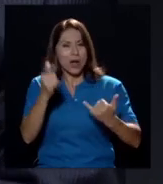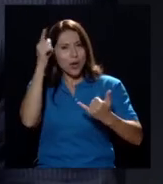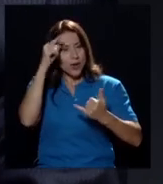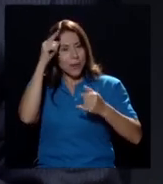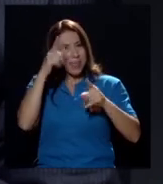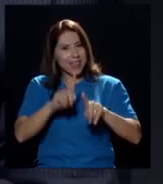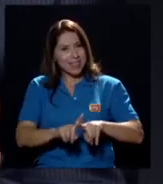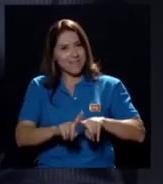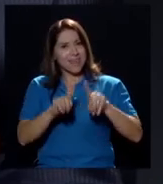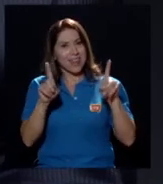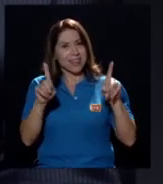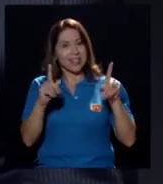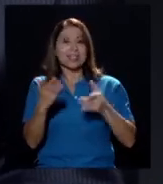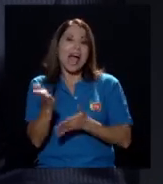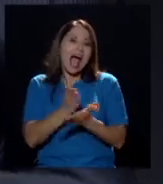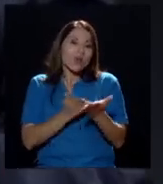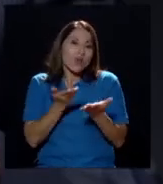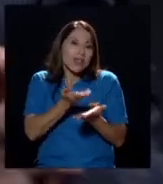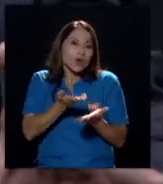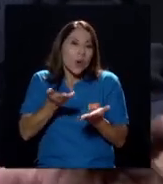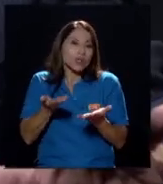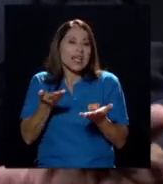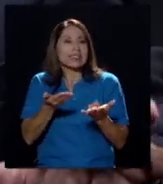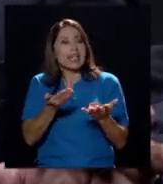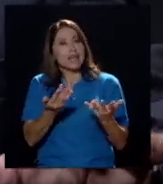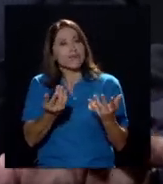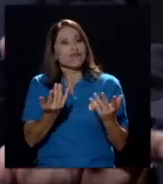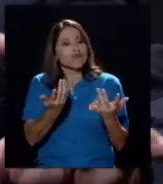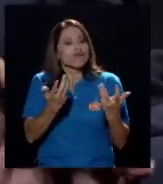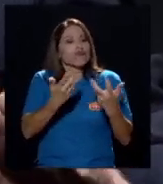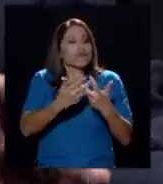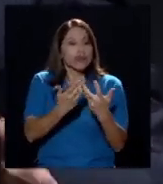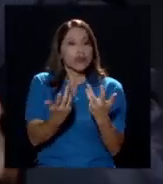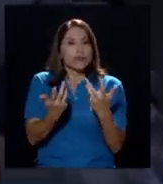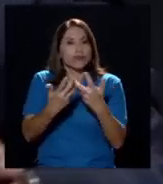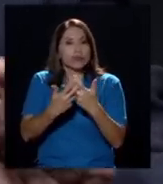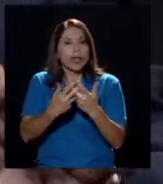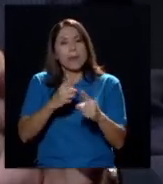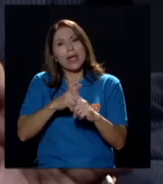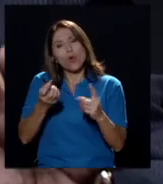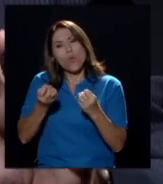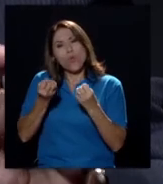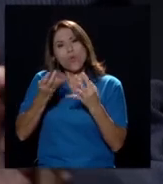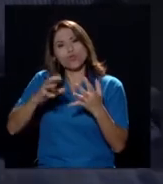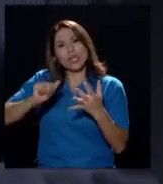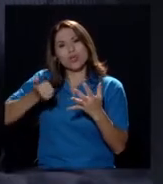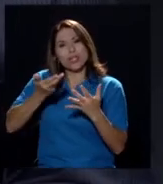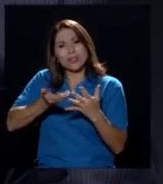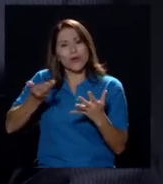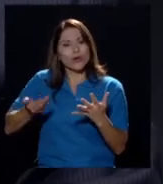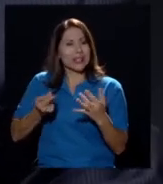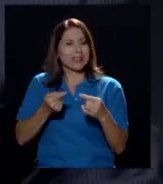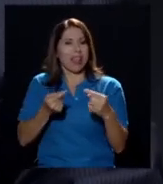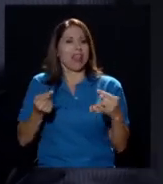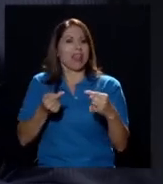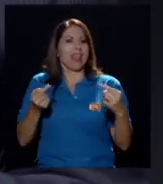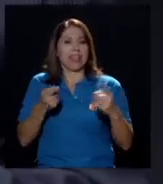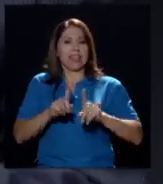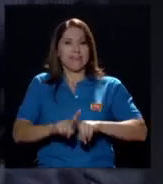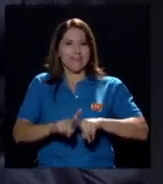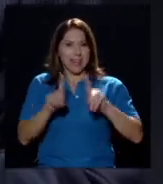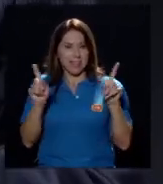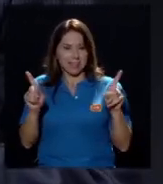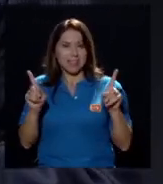puntos en los cuales coinciden, pero en muchos demás puntos hay diferencias, por lo menos respecto